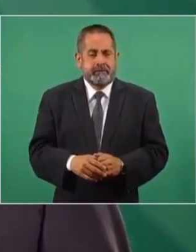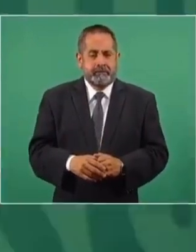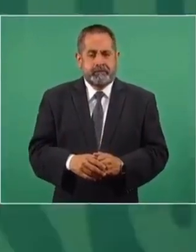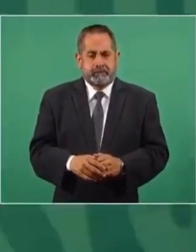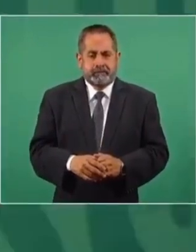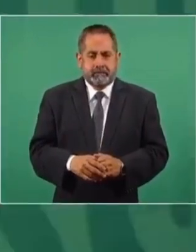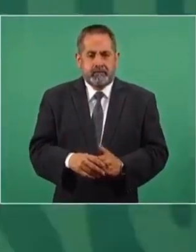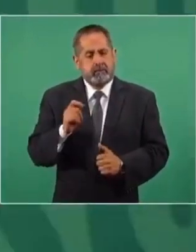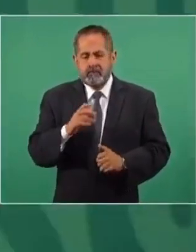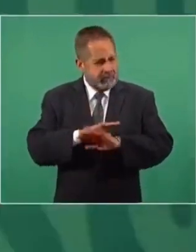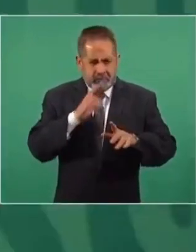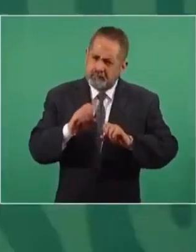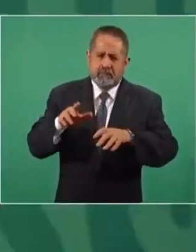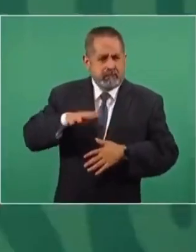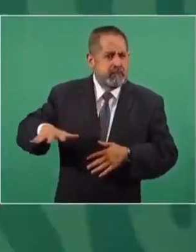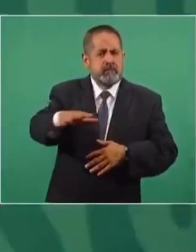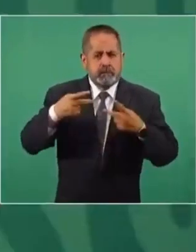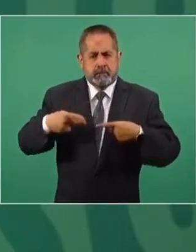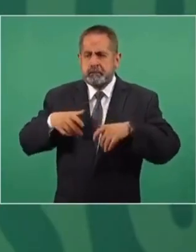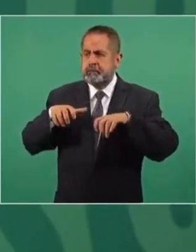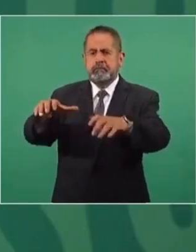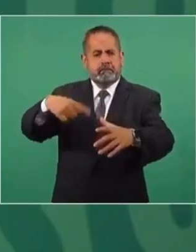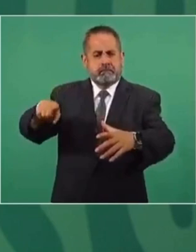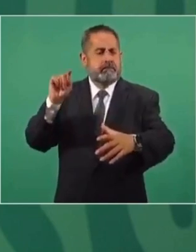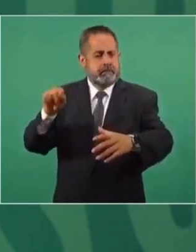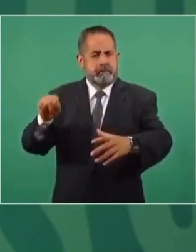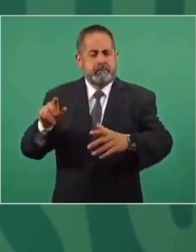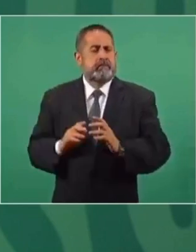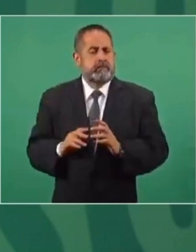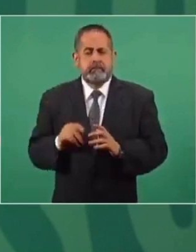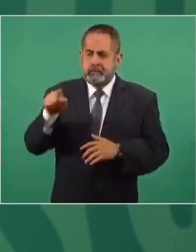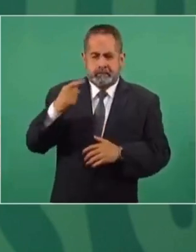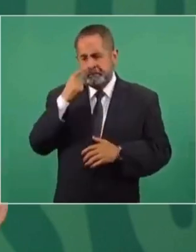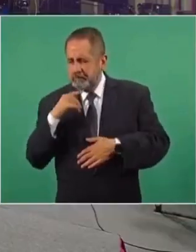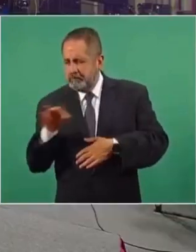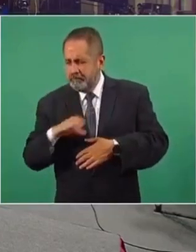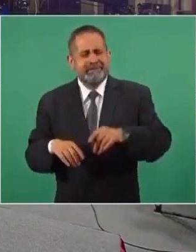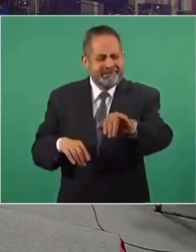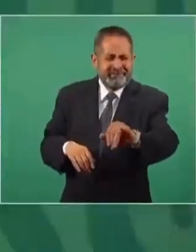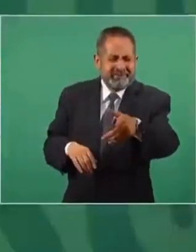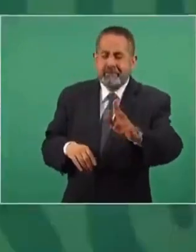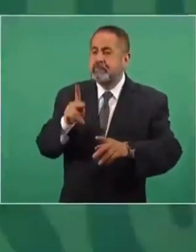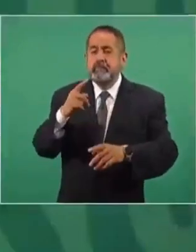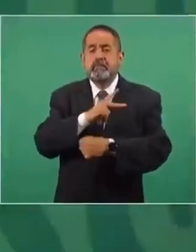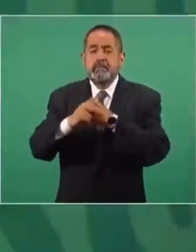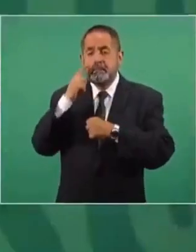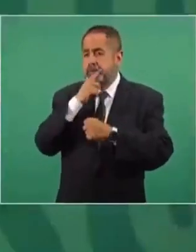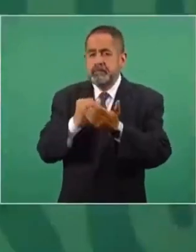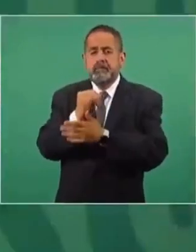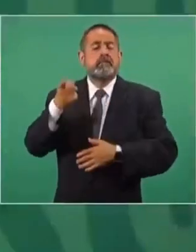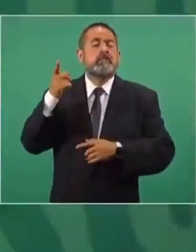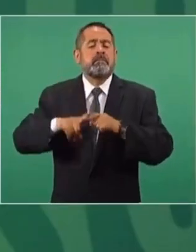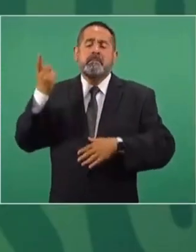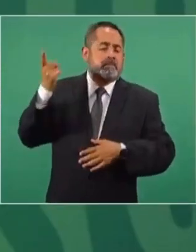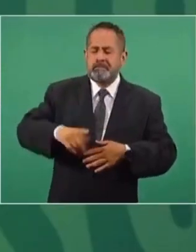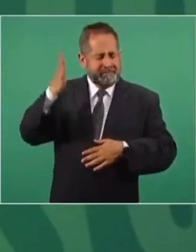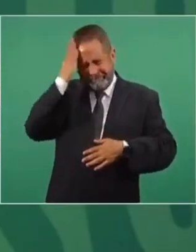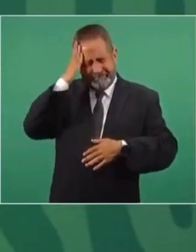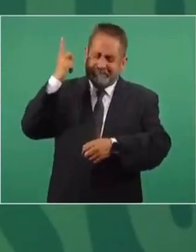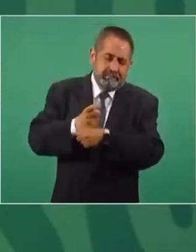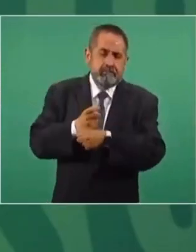Entonces, dejemos que el pueblo sea el que elija. En un país democrático el soberano es el pueblo,